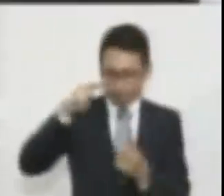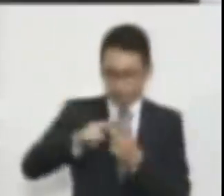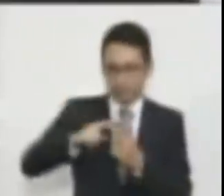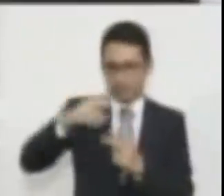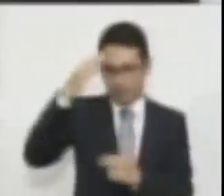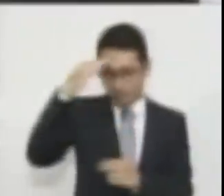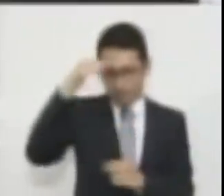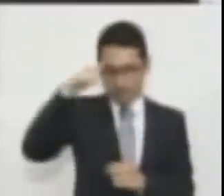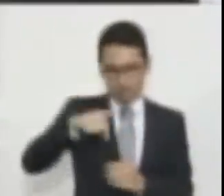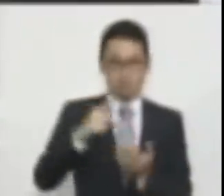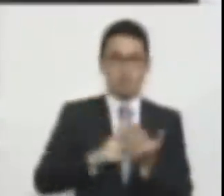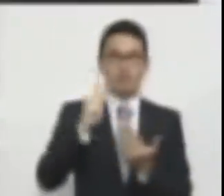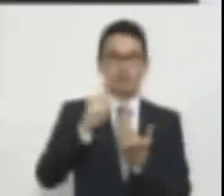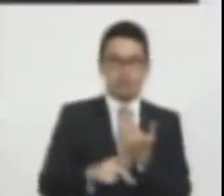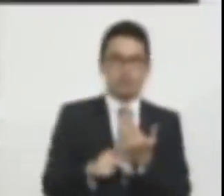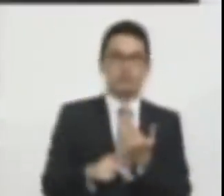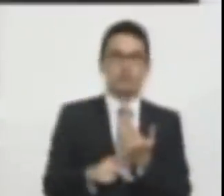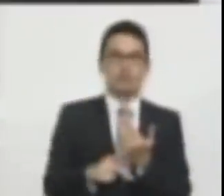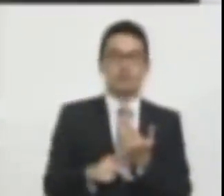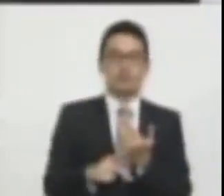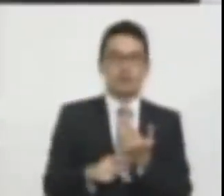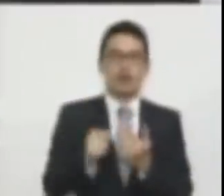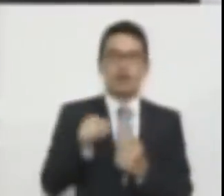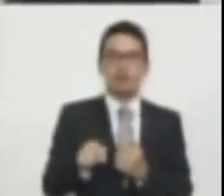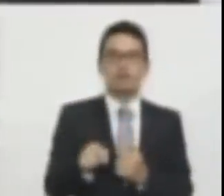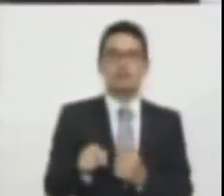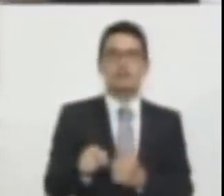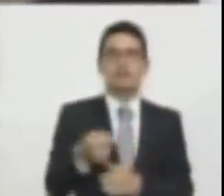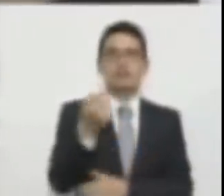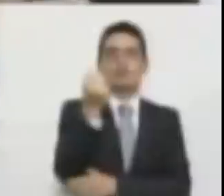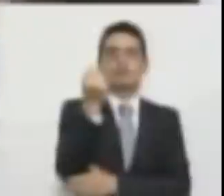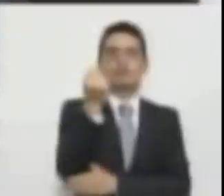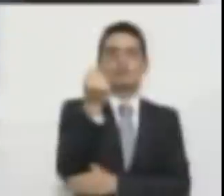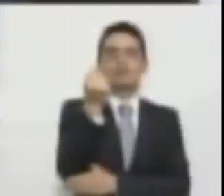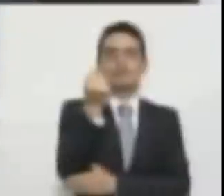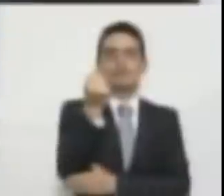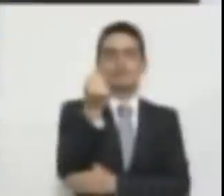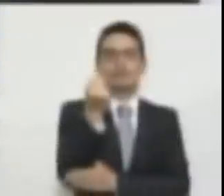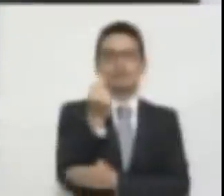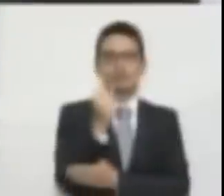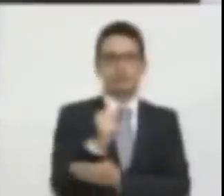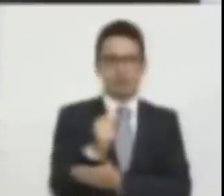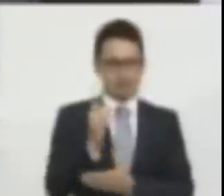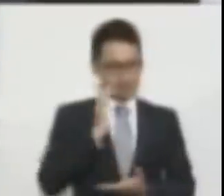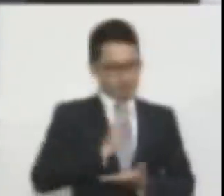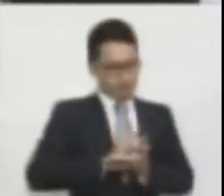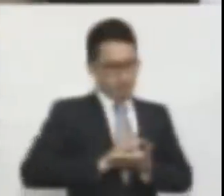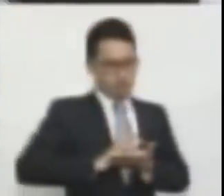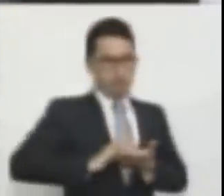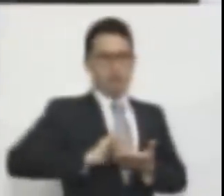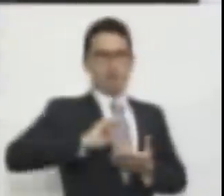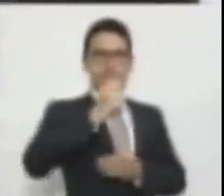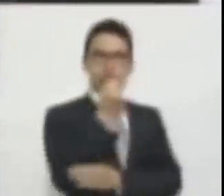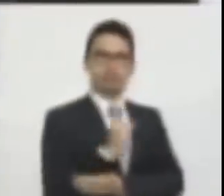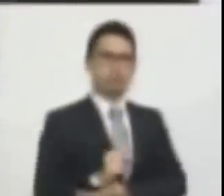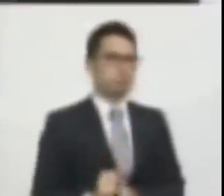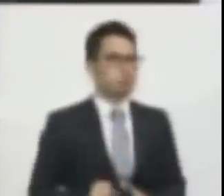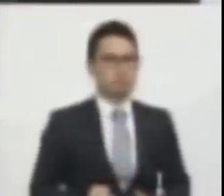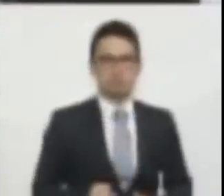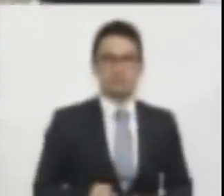proyecto hay una disminución de su santidad la mujer es santa